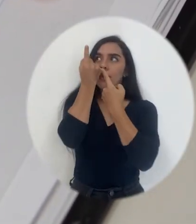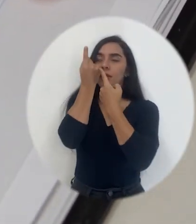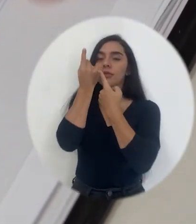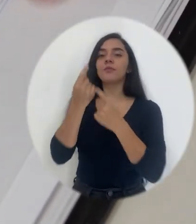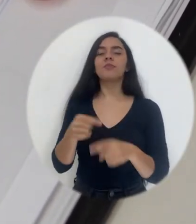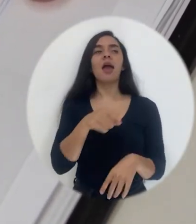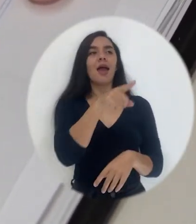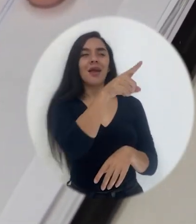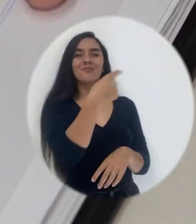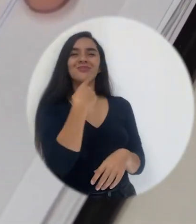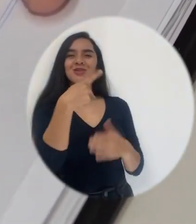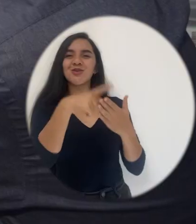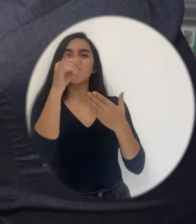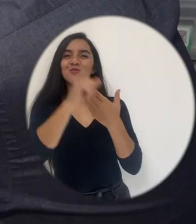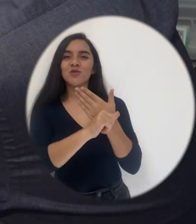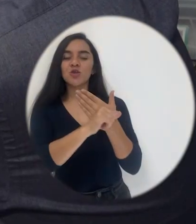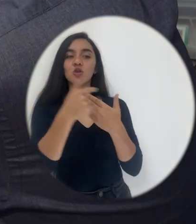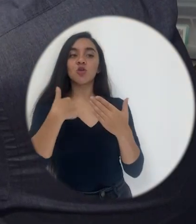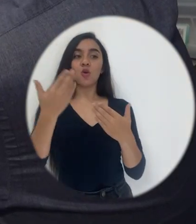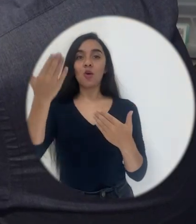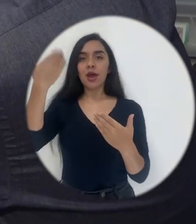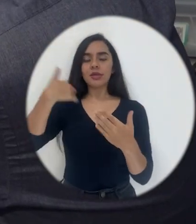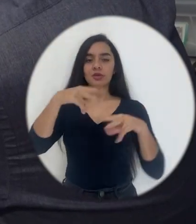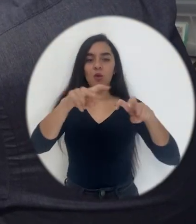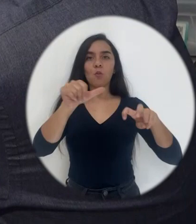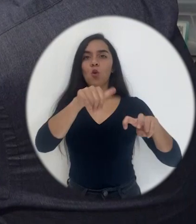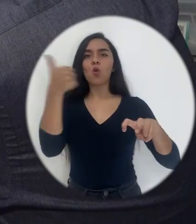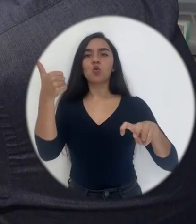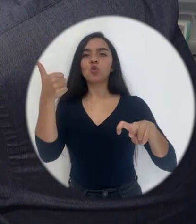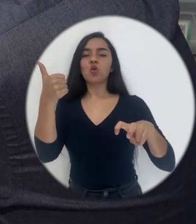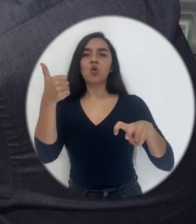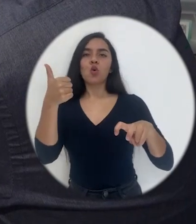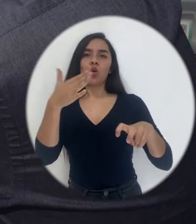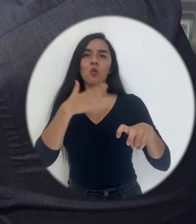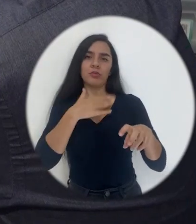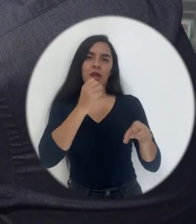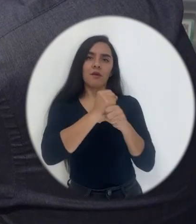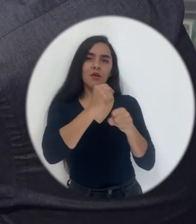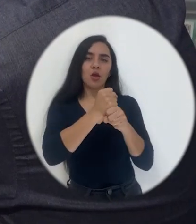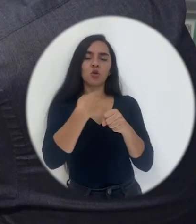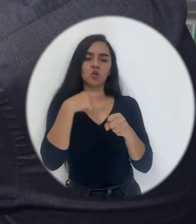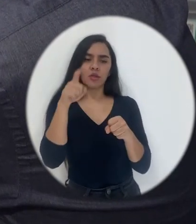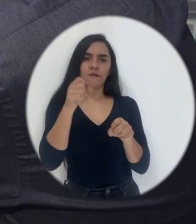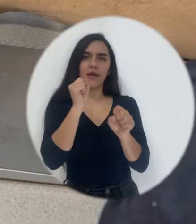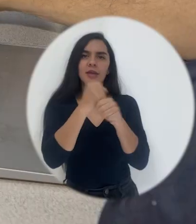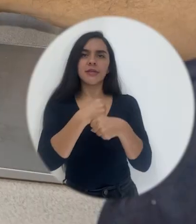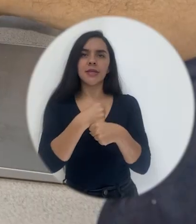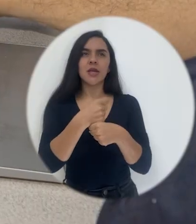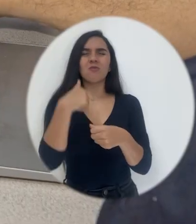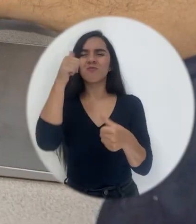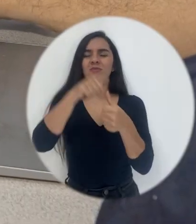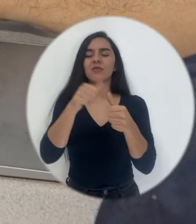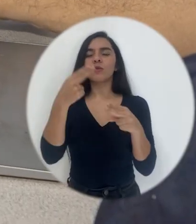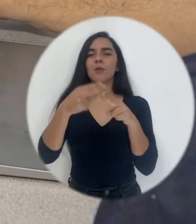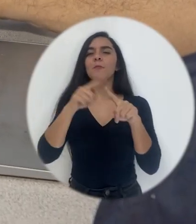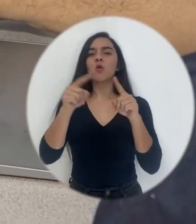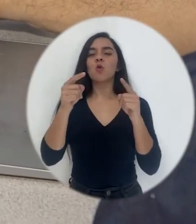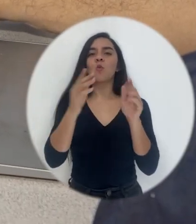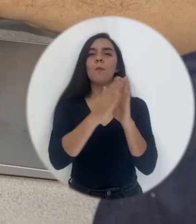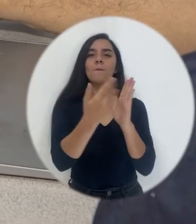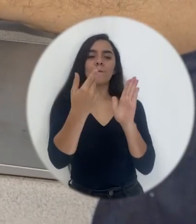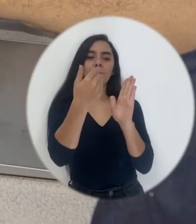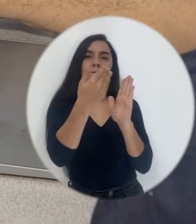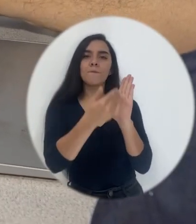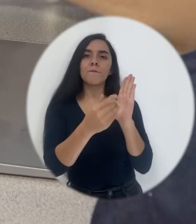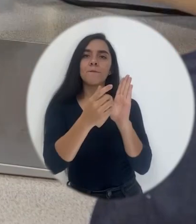Ahora que mencionaba proyectos, el otro día estaba revisando para un trabajo que tenía que hacer, no me acuerdo ahorita el nombre, pero es un